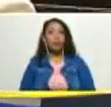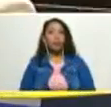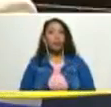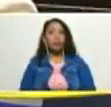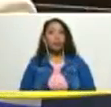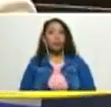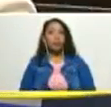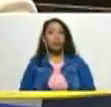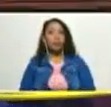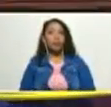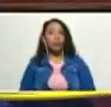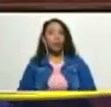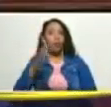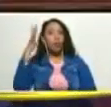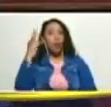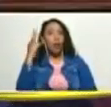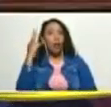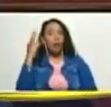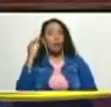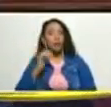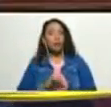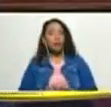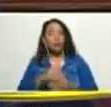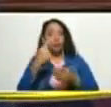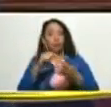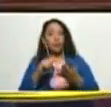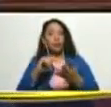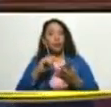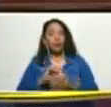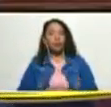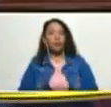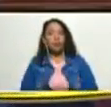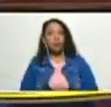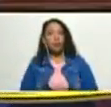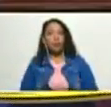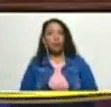Bernabé Gutiérrez Juan Carlos Alvarado Javier Bertucci